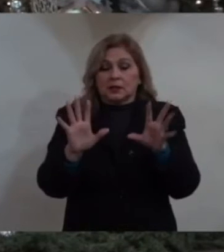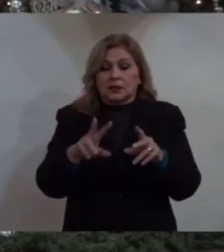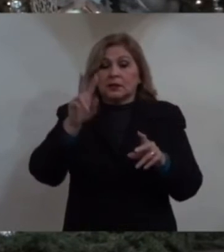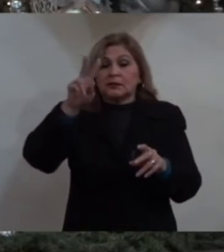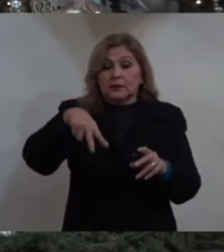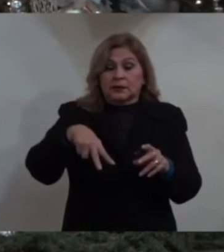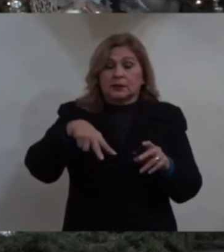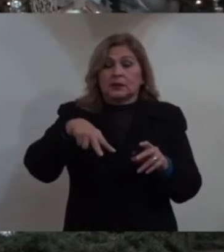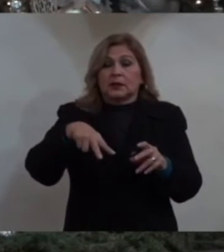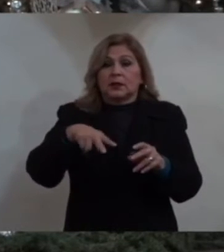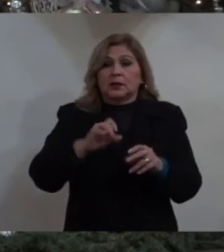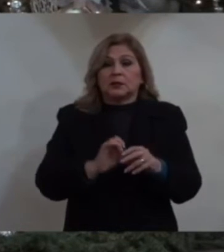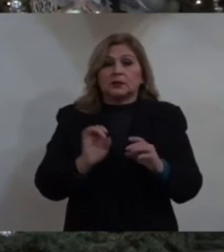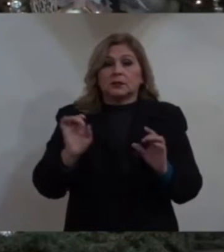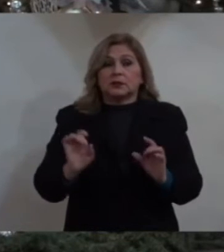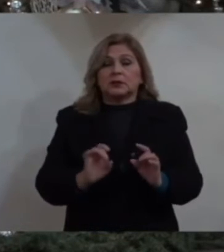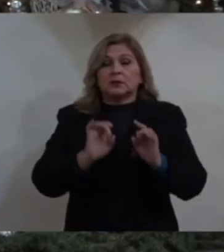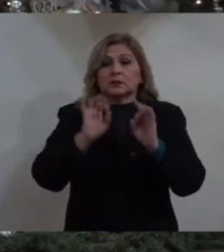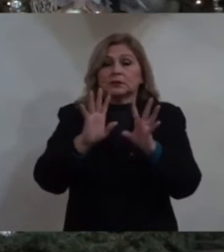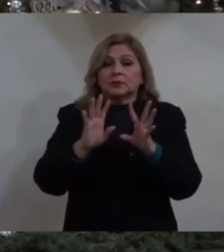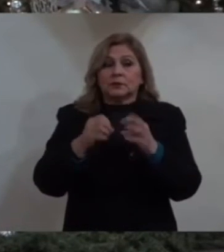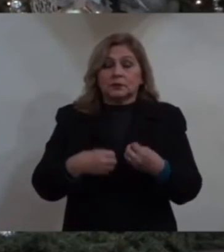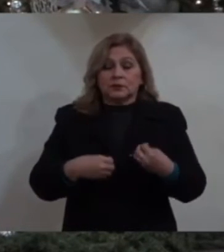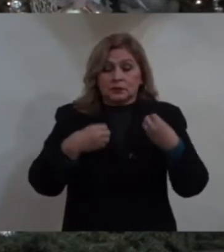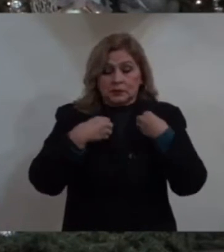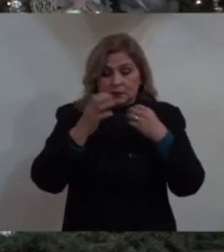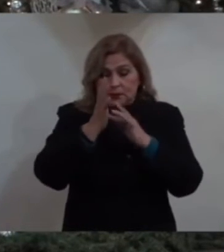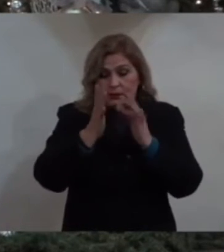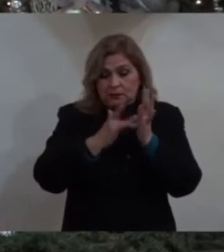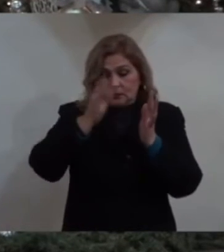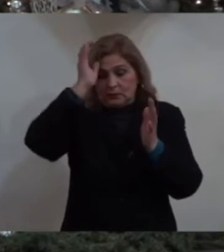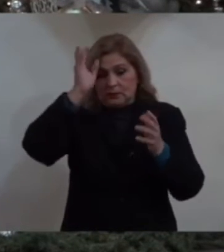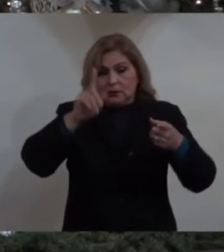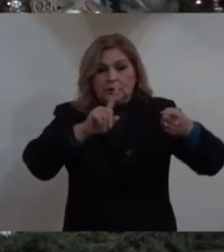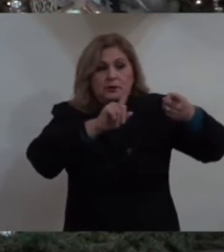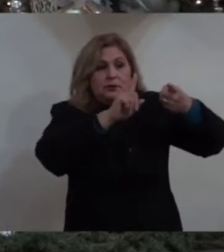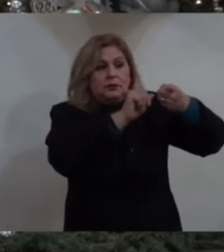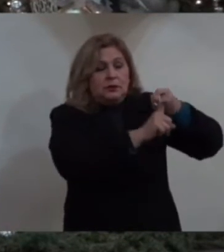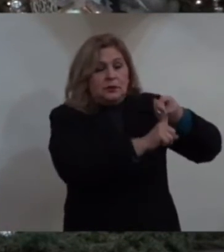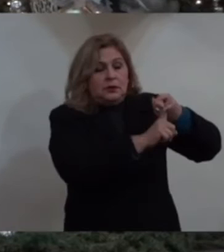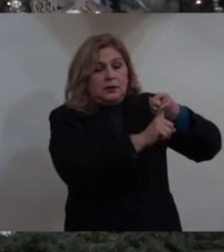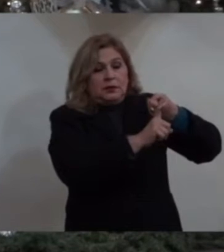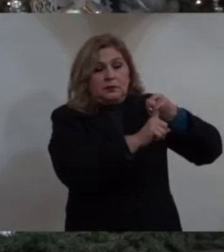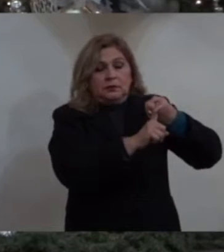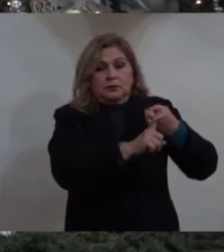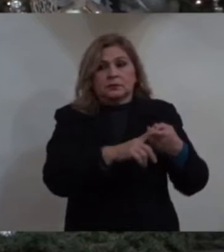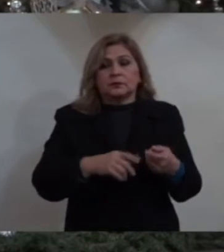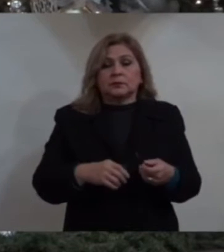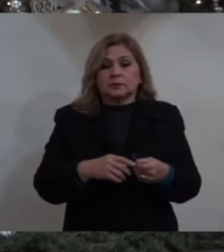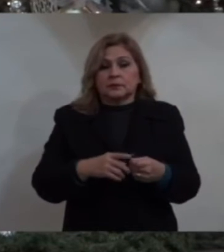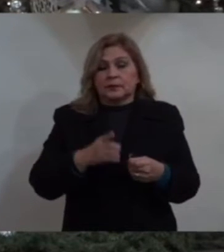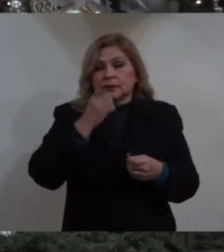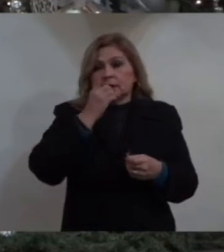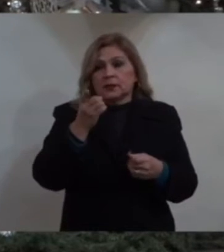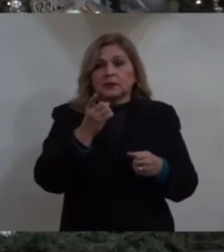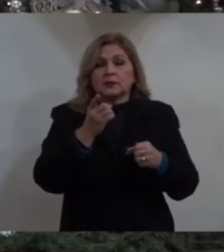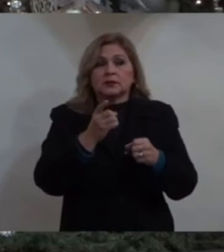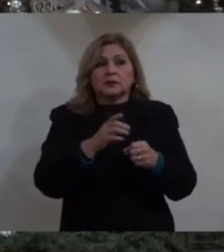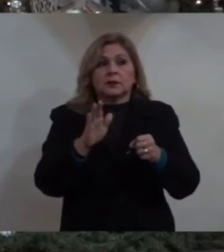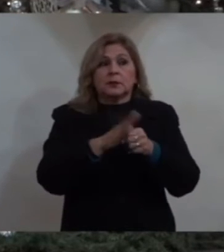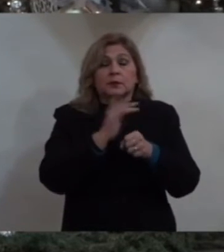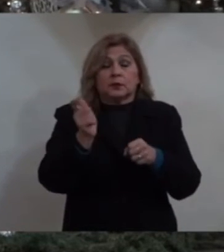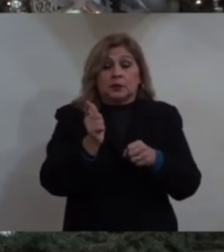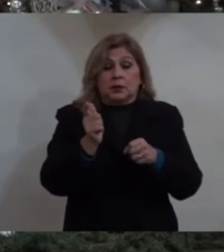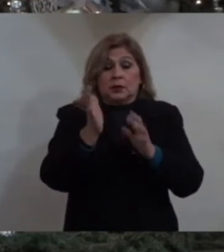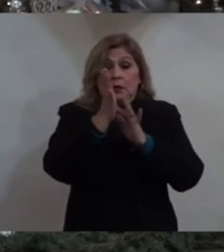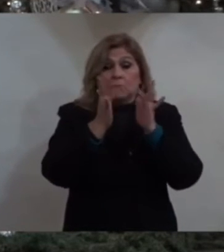de hecho, cuando está en la cruz, le dan a beber mirra, porque él muere